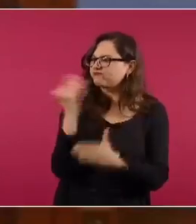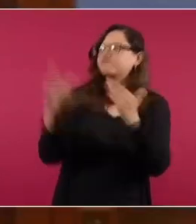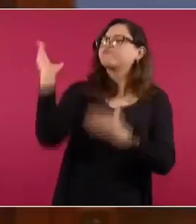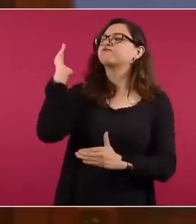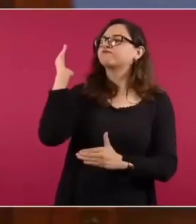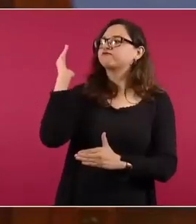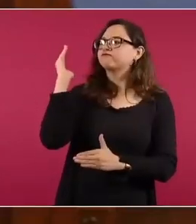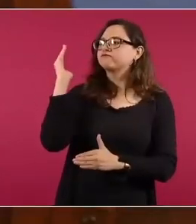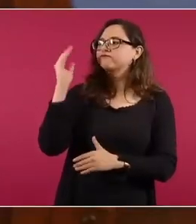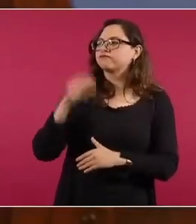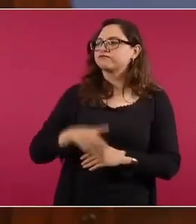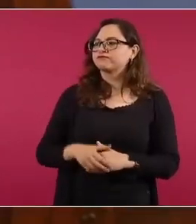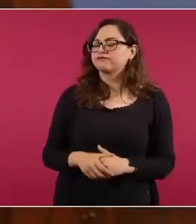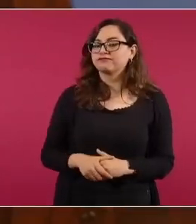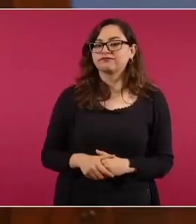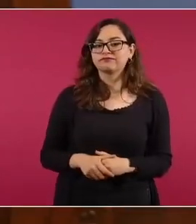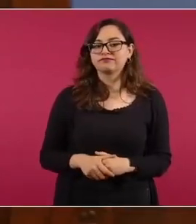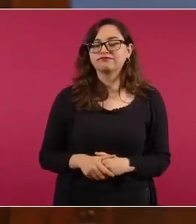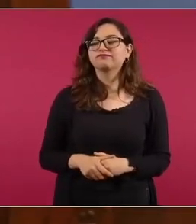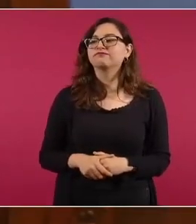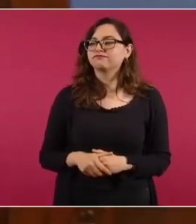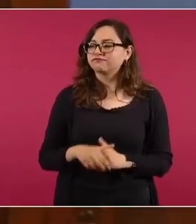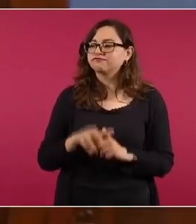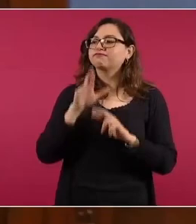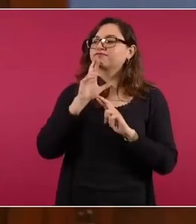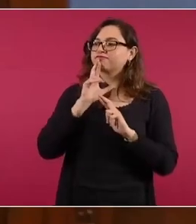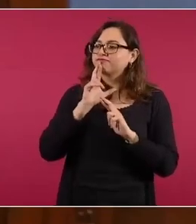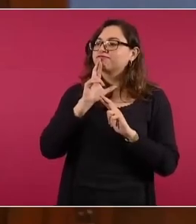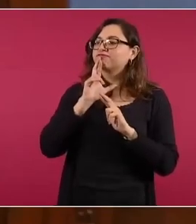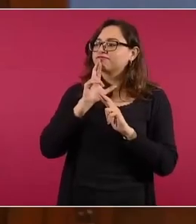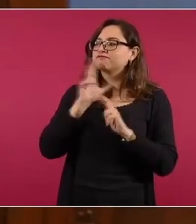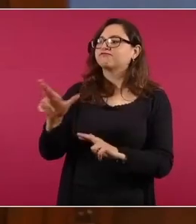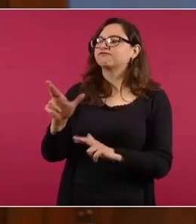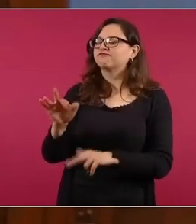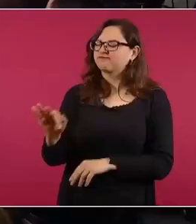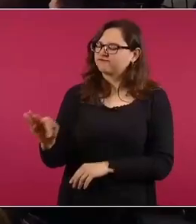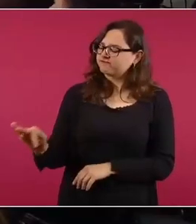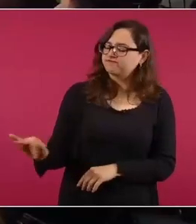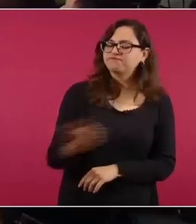el libertador respondió con loca fe